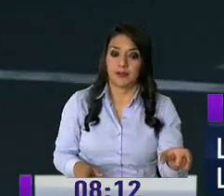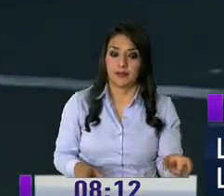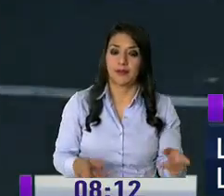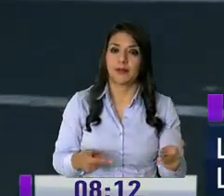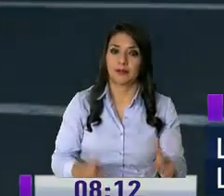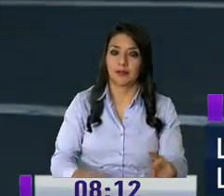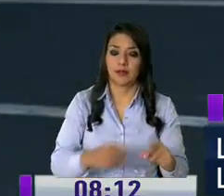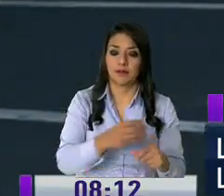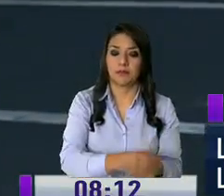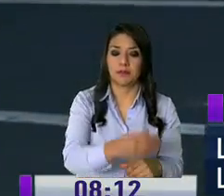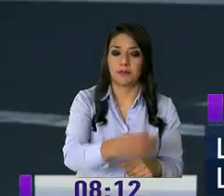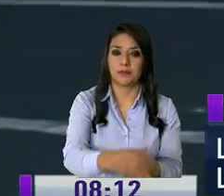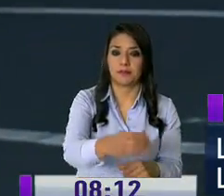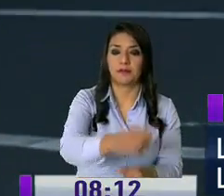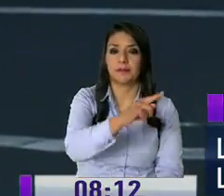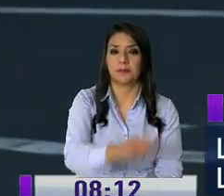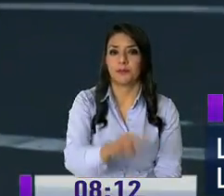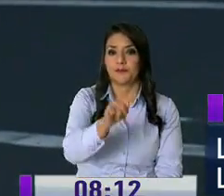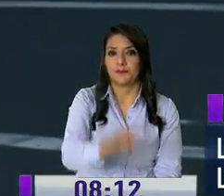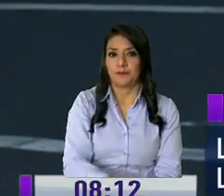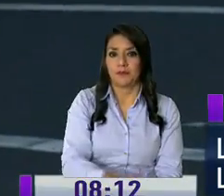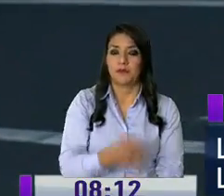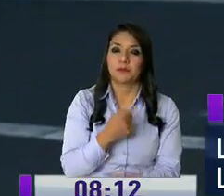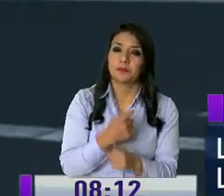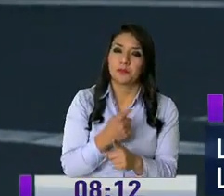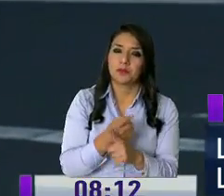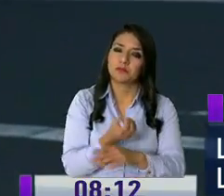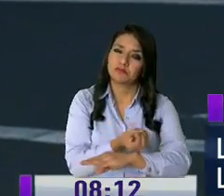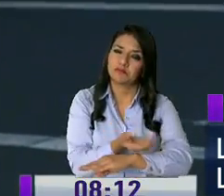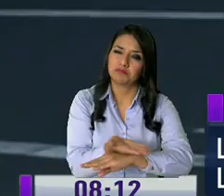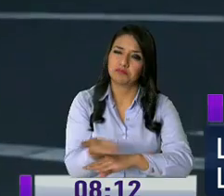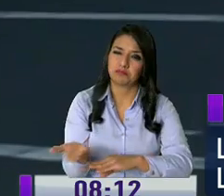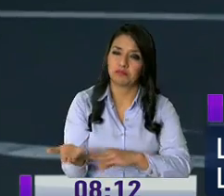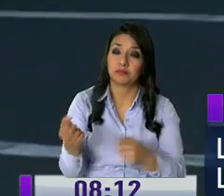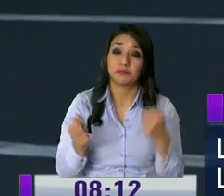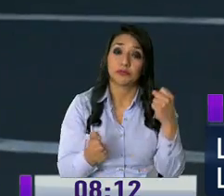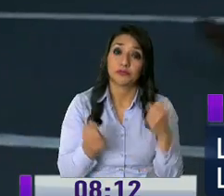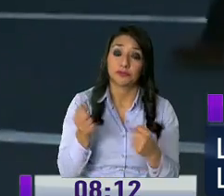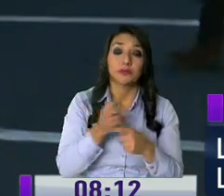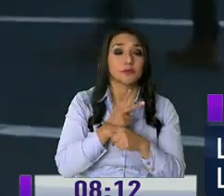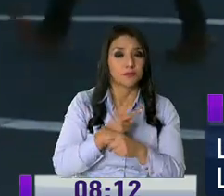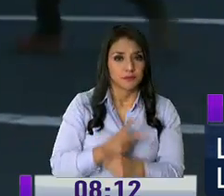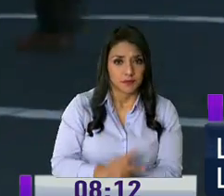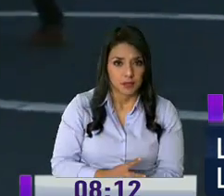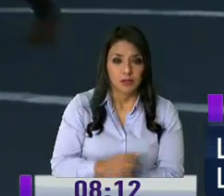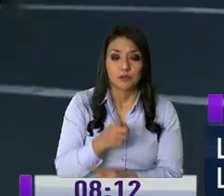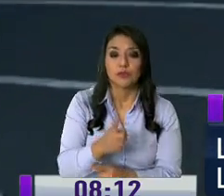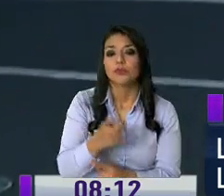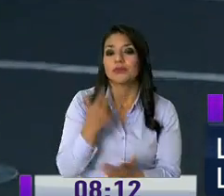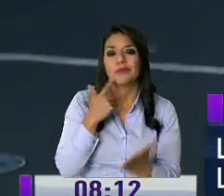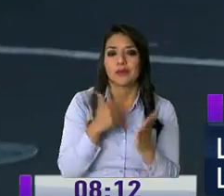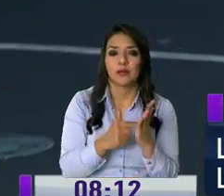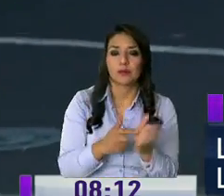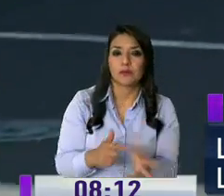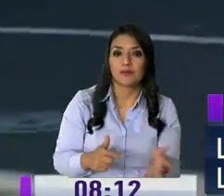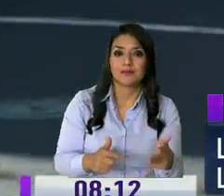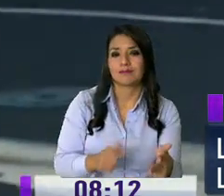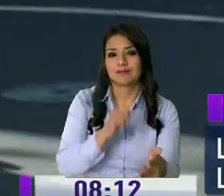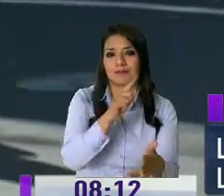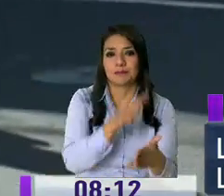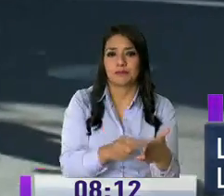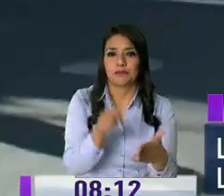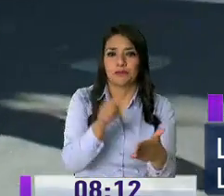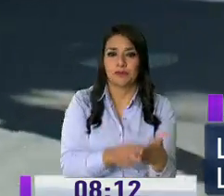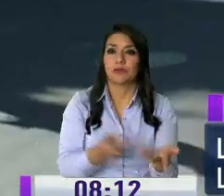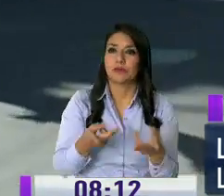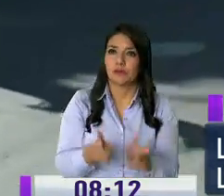colocado señales de no estacionar Es por eso que recomendamos a los conductores que tomen precaución y además se